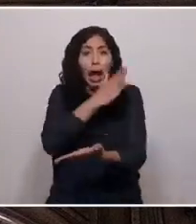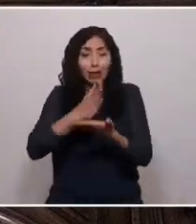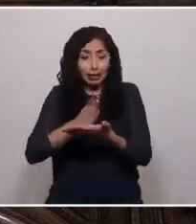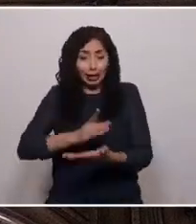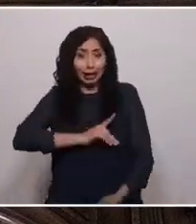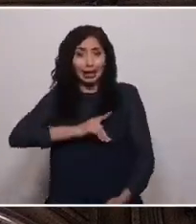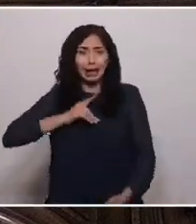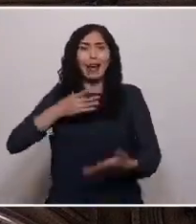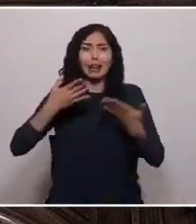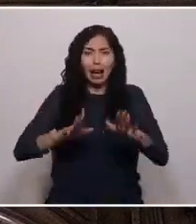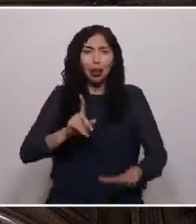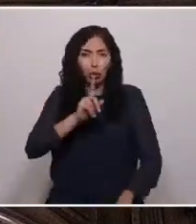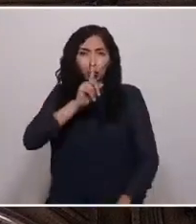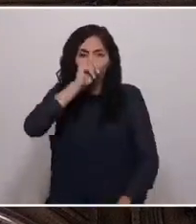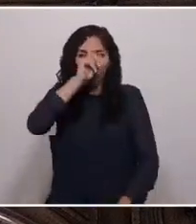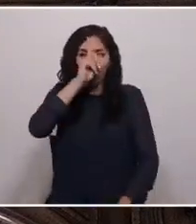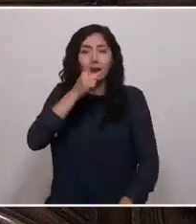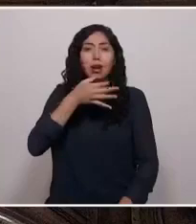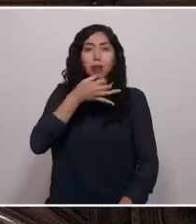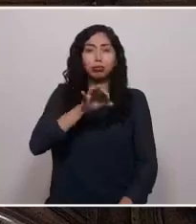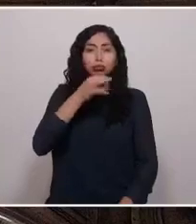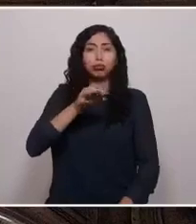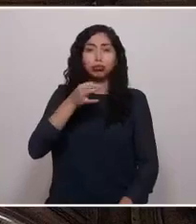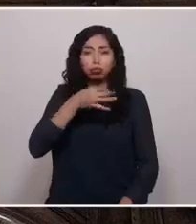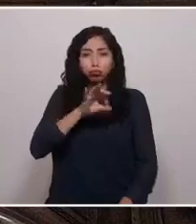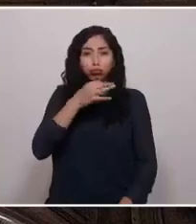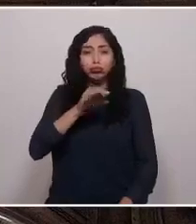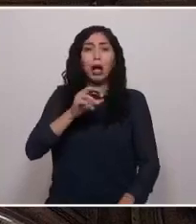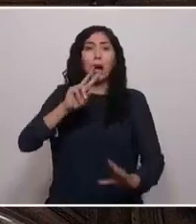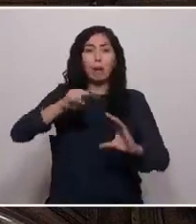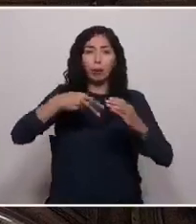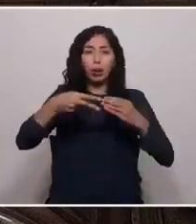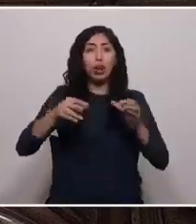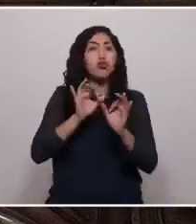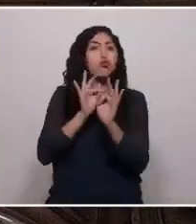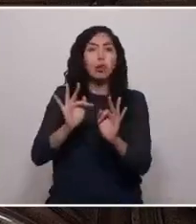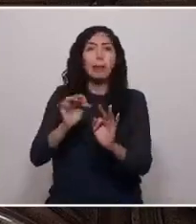costumbre a Mulepe Pula Mien nunca más sin nosotras.